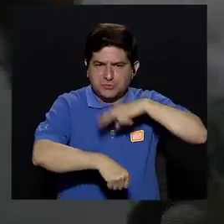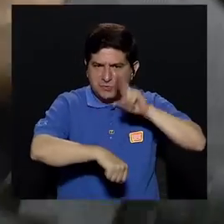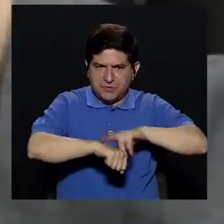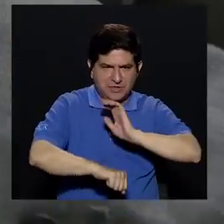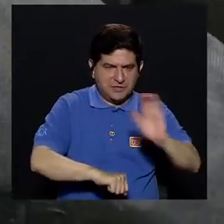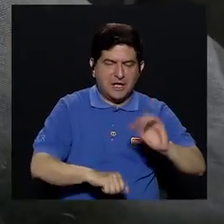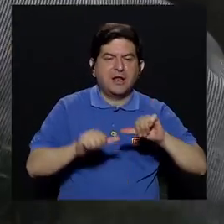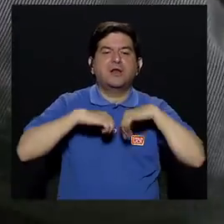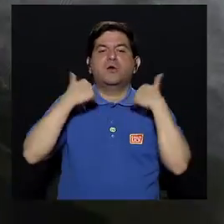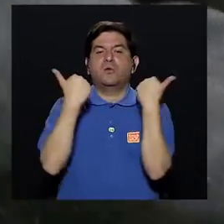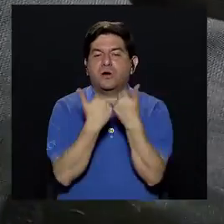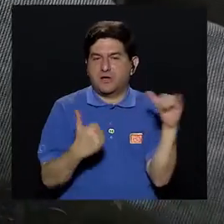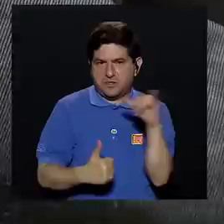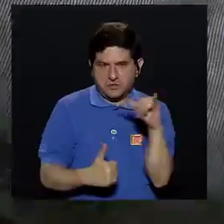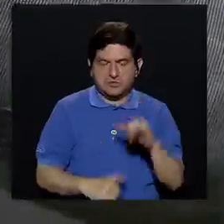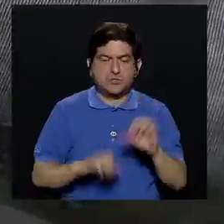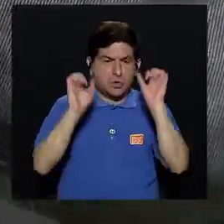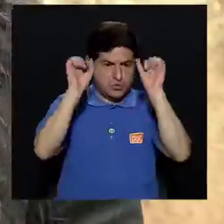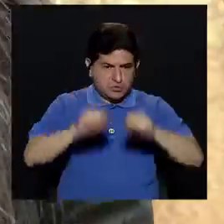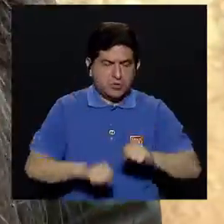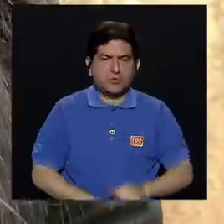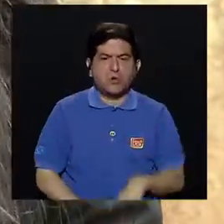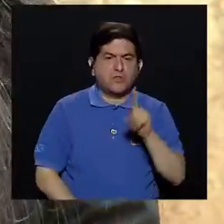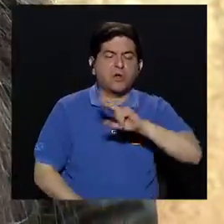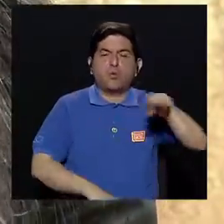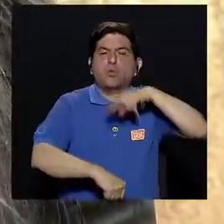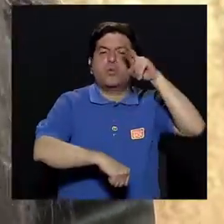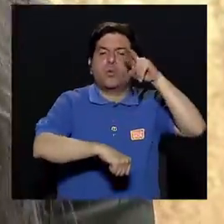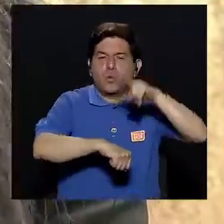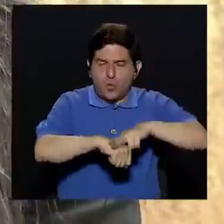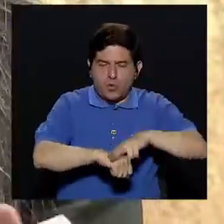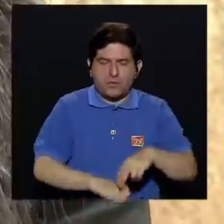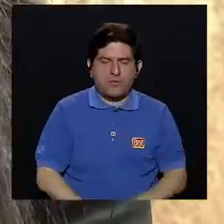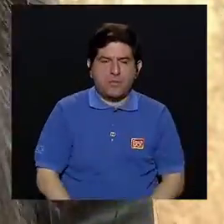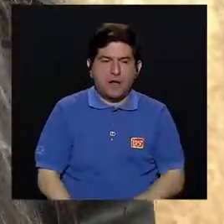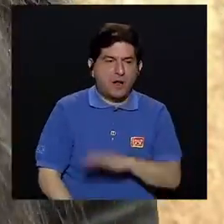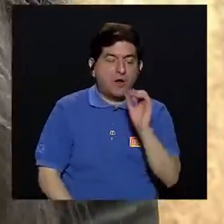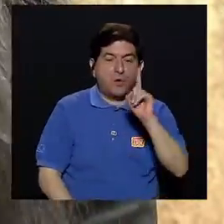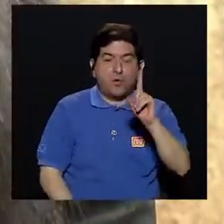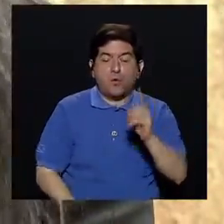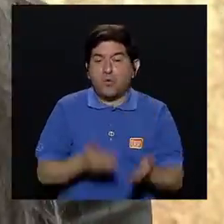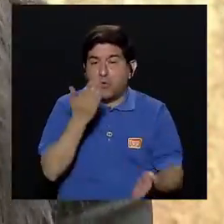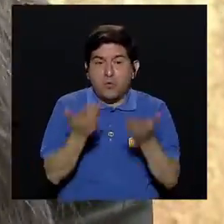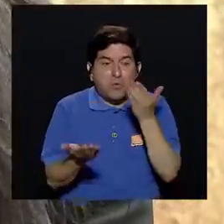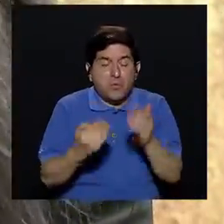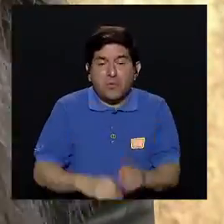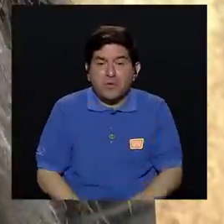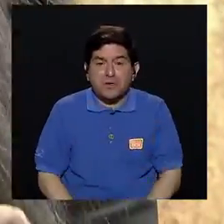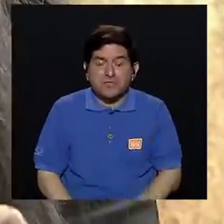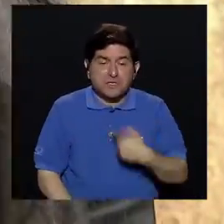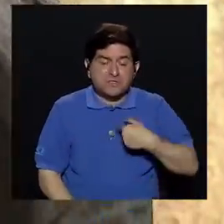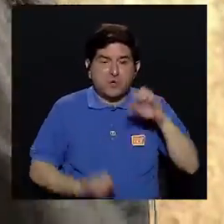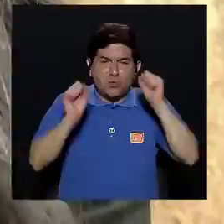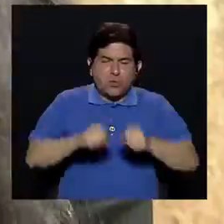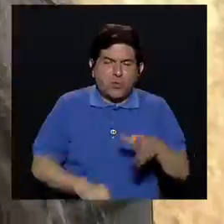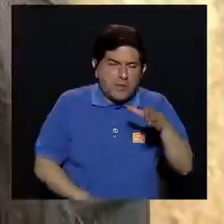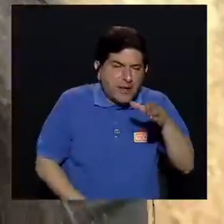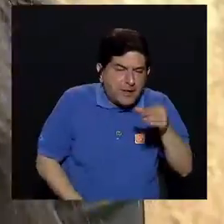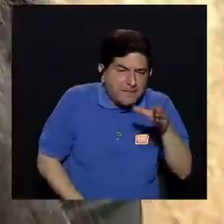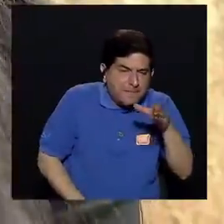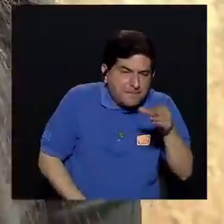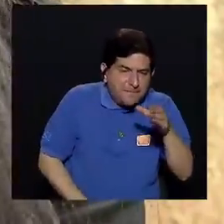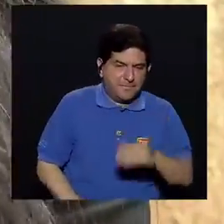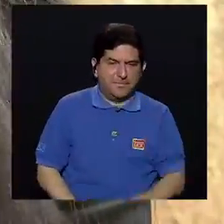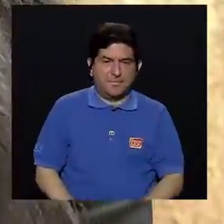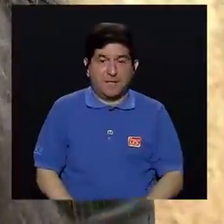o a la asociación se puede conseguir un biberón normal o un biberón de los que consigan que sea que uno pueda apretar que sean flexibles